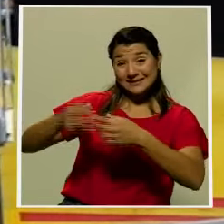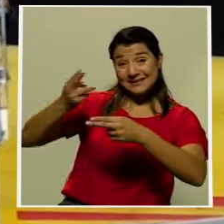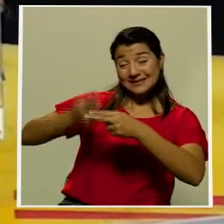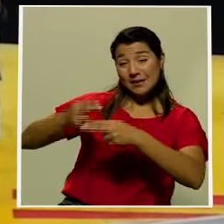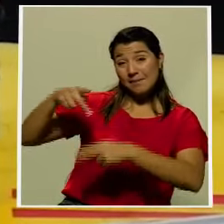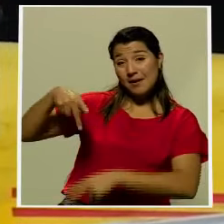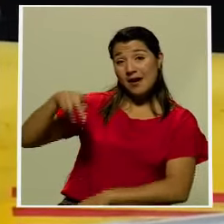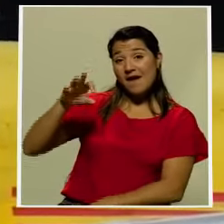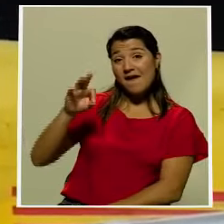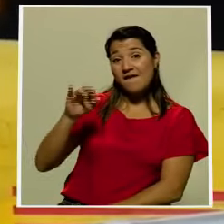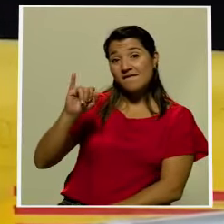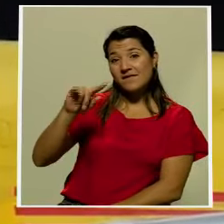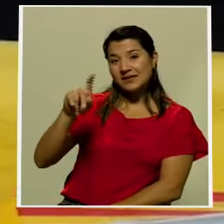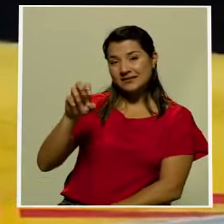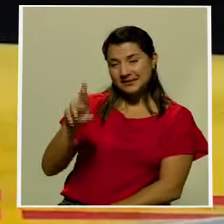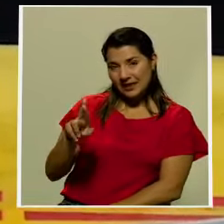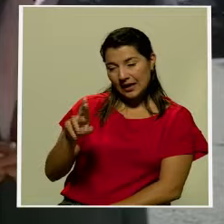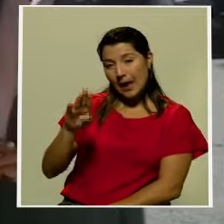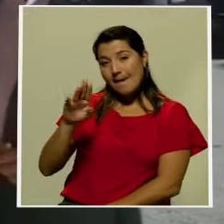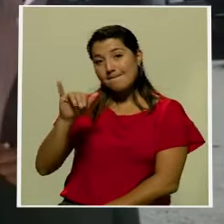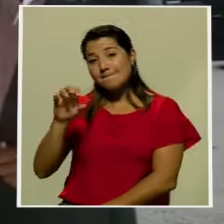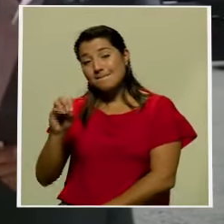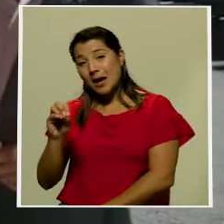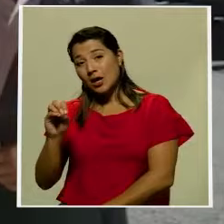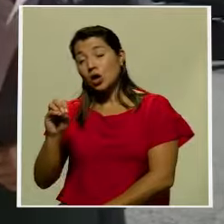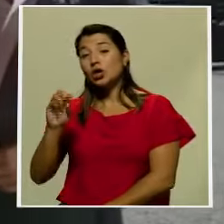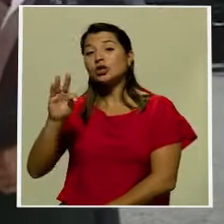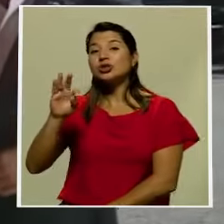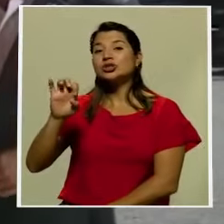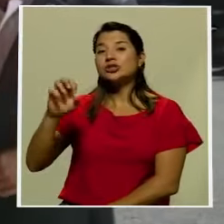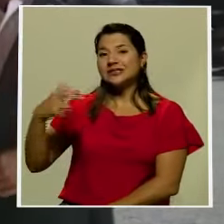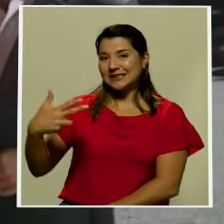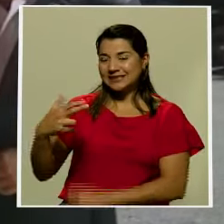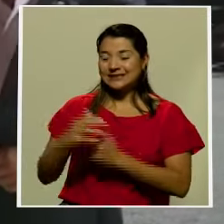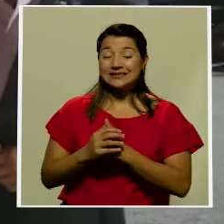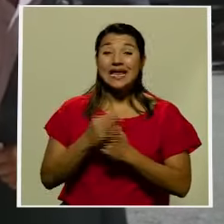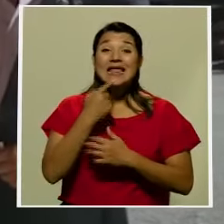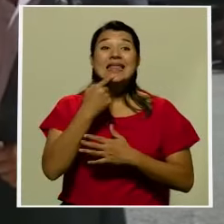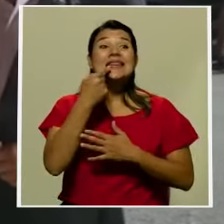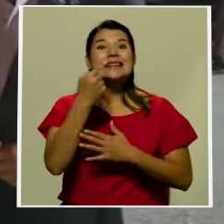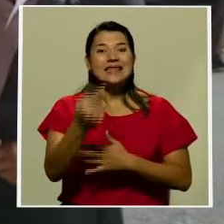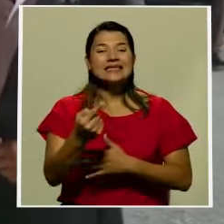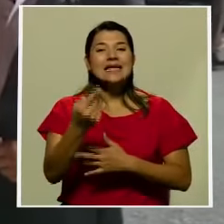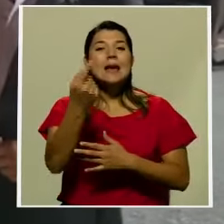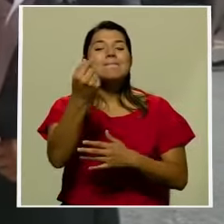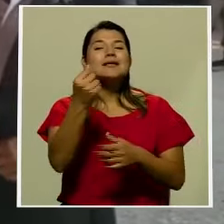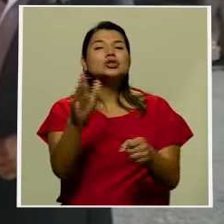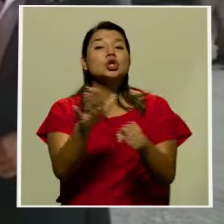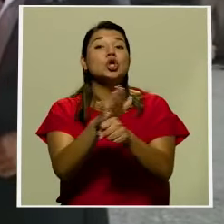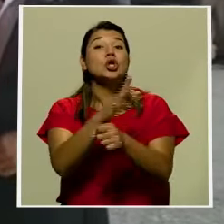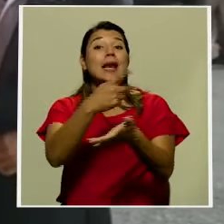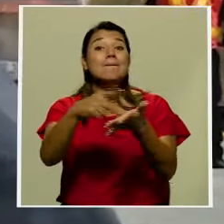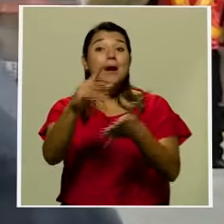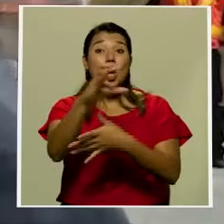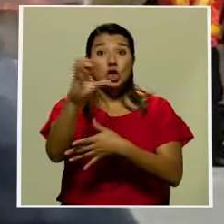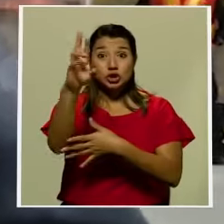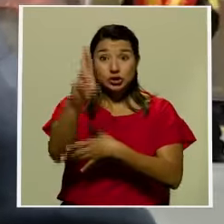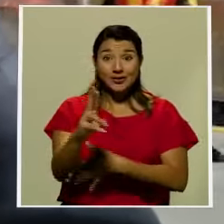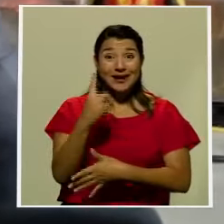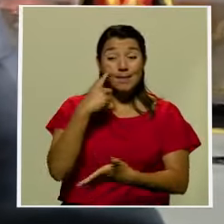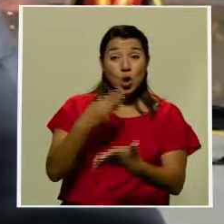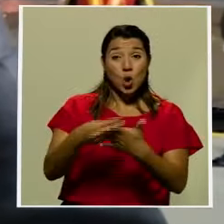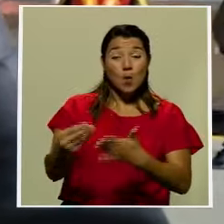BioNTech el gobierno asegura en un comunicado de prensa que el costo total de estas vacunas